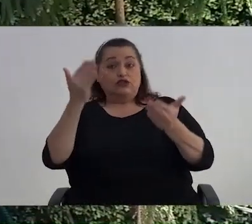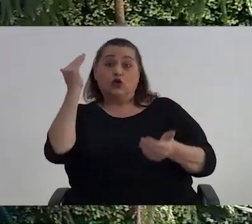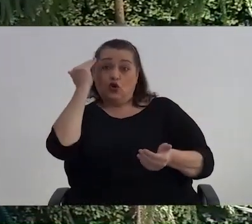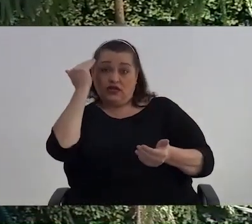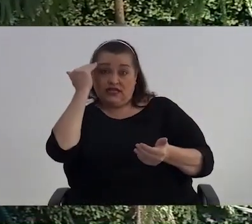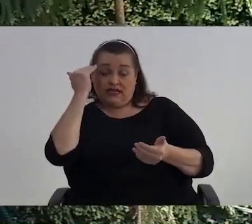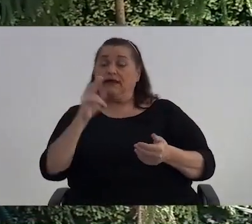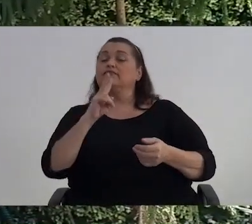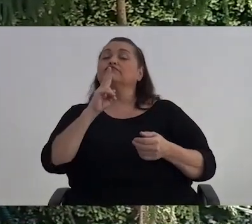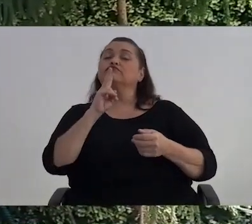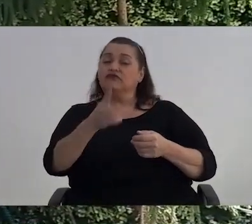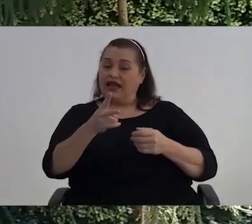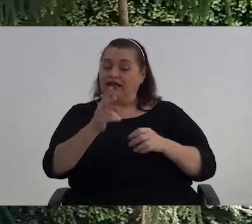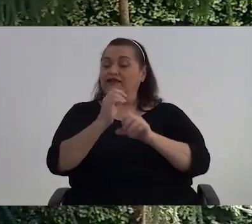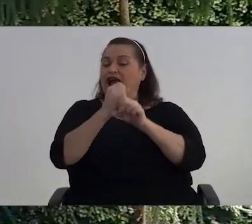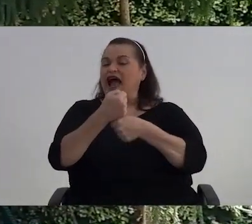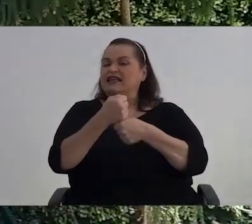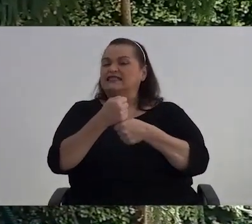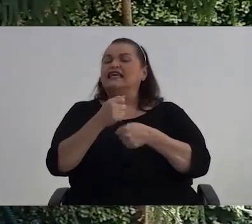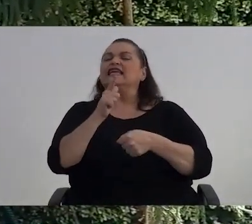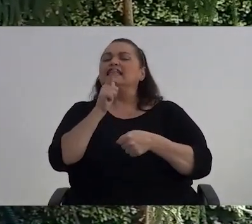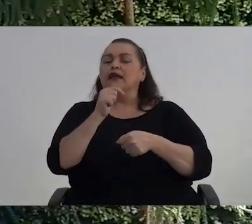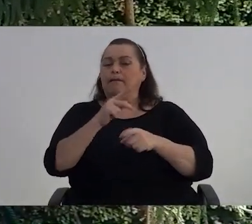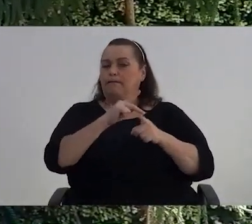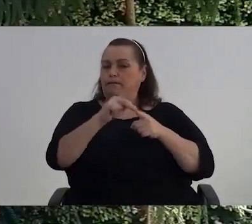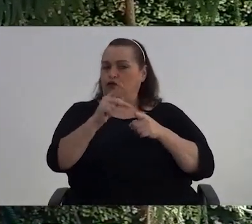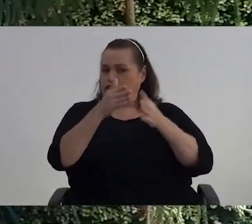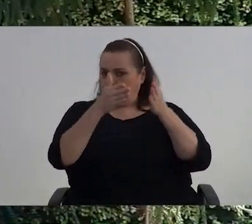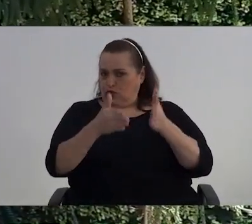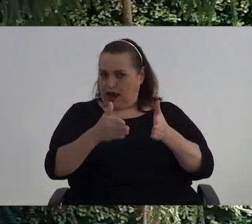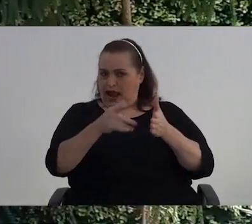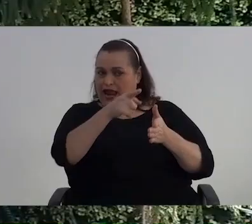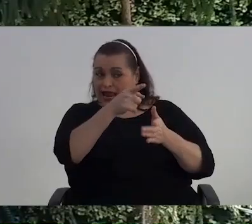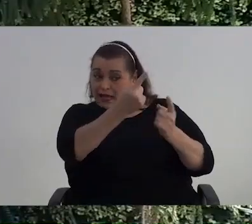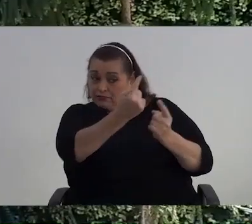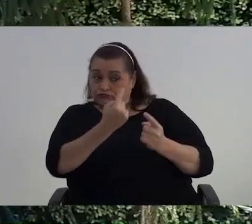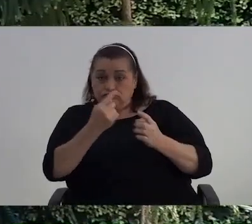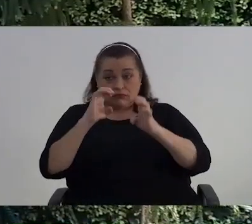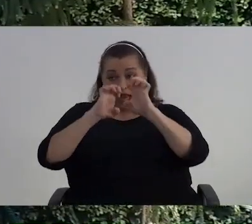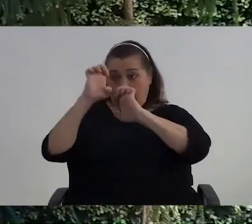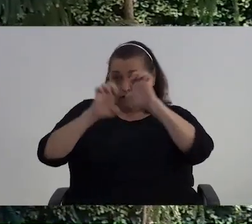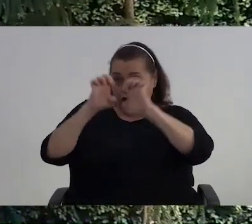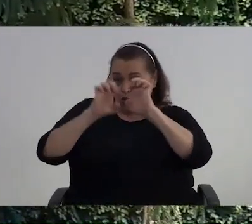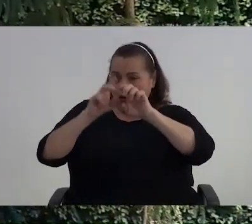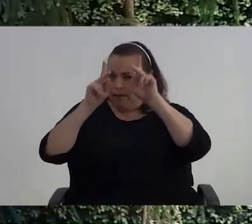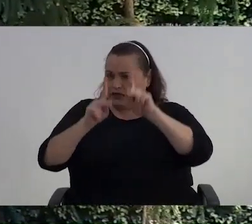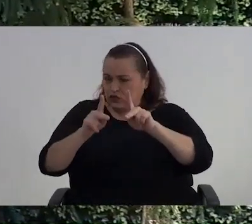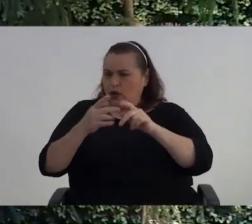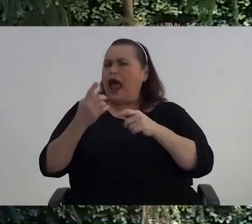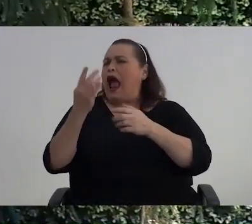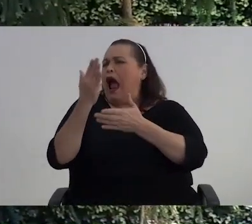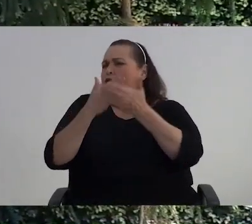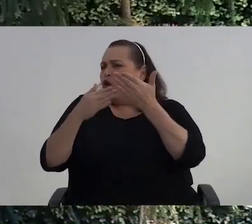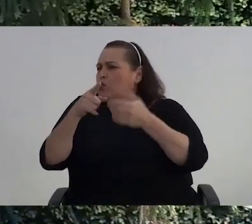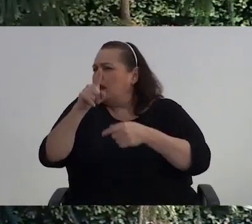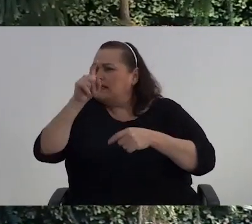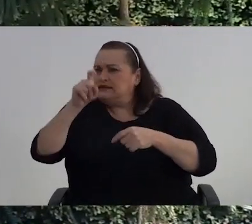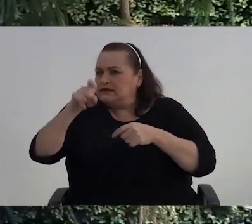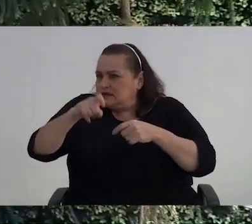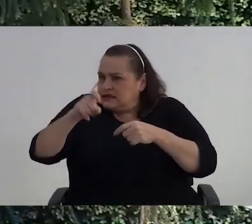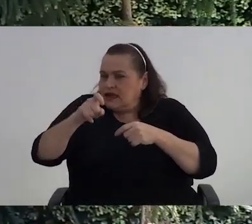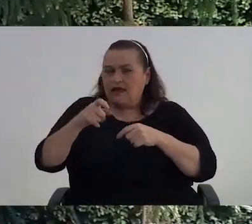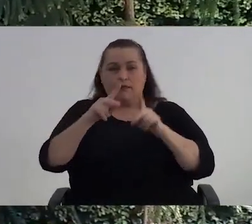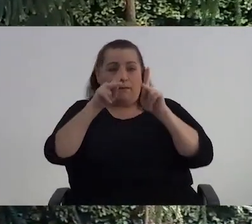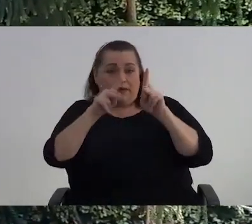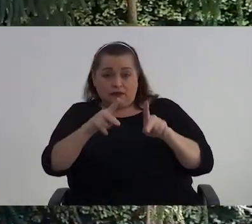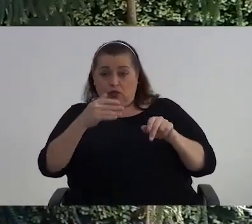Realmente es realizada Por un profesional Donde se evalúa A la persona Si hay alguna necesidad Si la persona